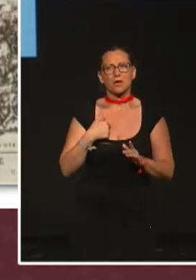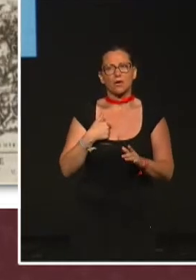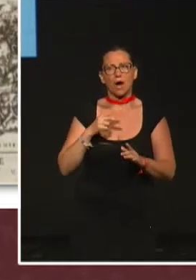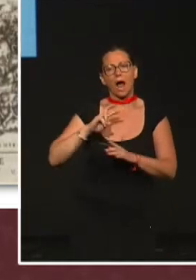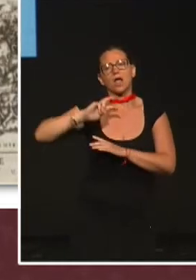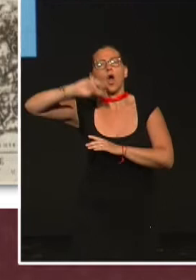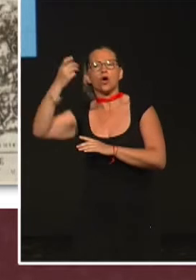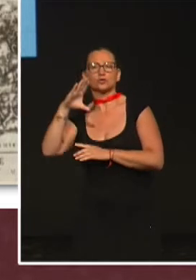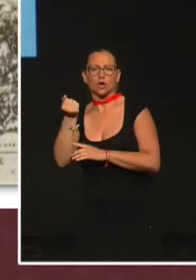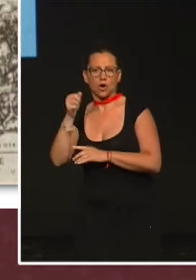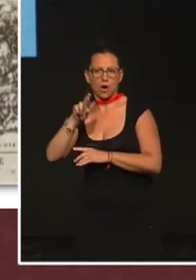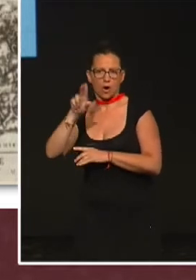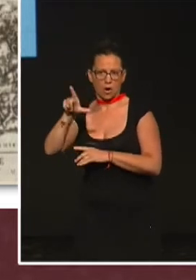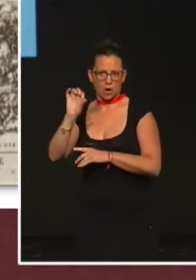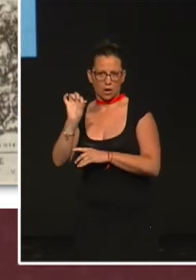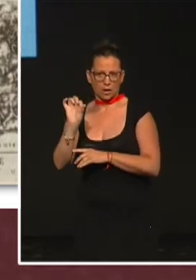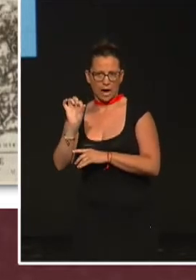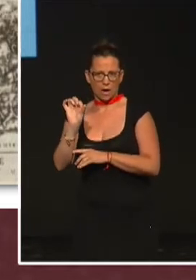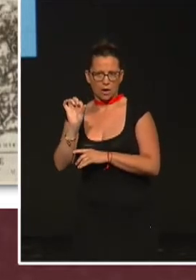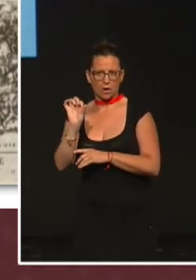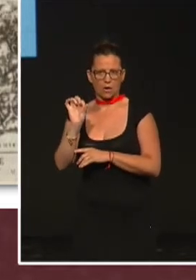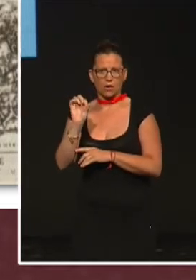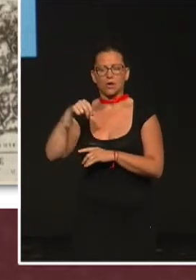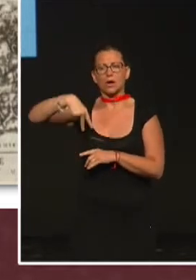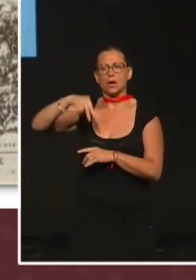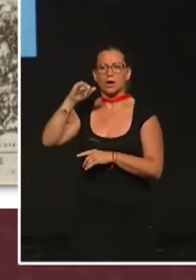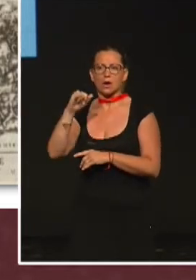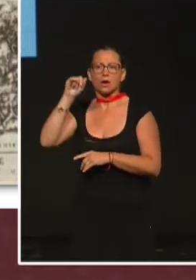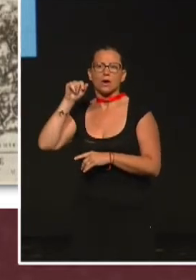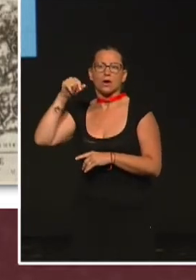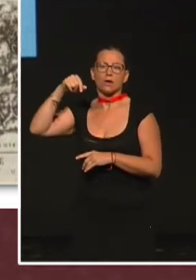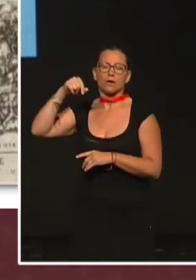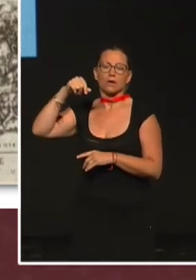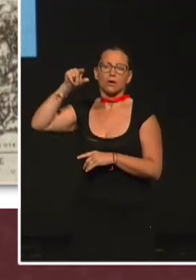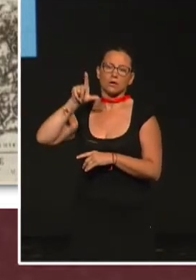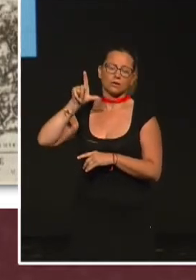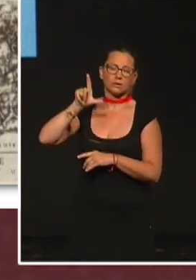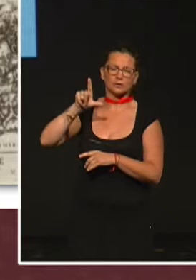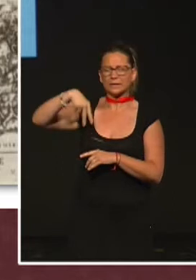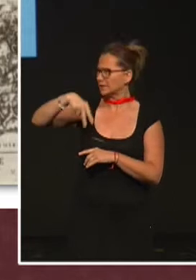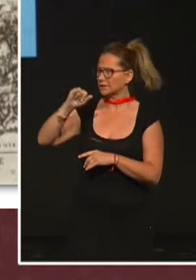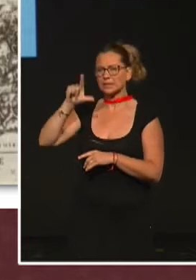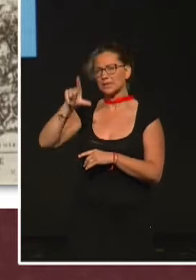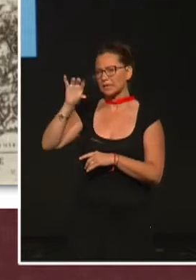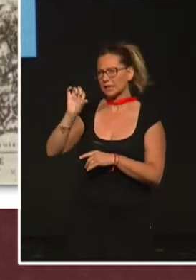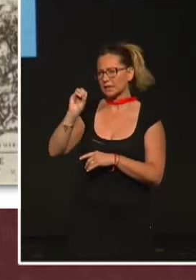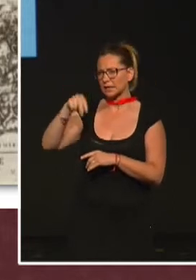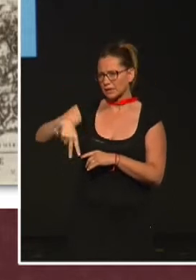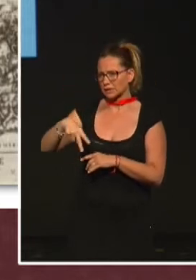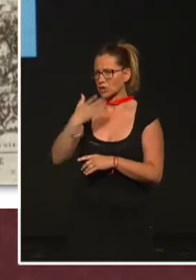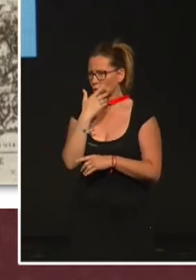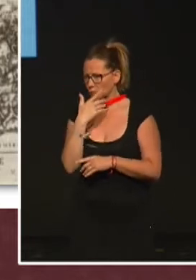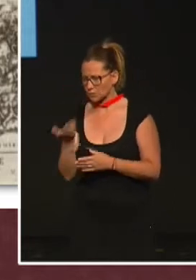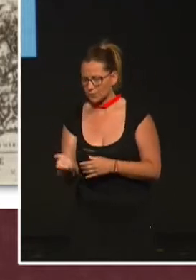Carlos importante. Carlos Ligneo, Carl Nilsson Ligneus, o Carl von Ligneo, como también se le conocía. El